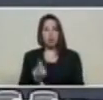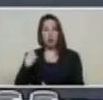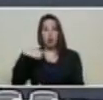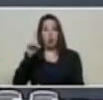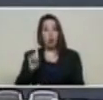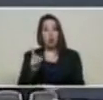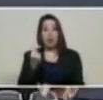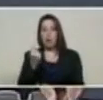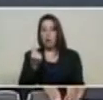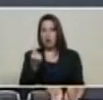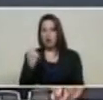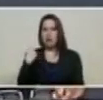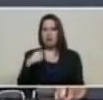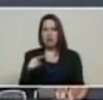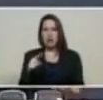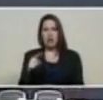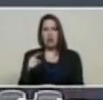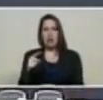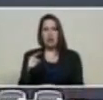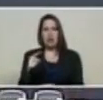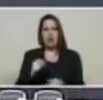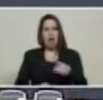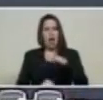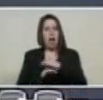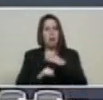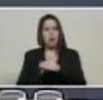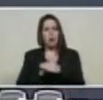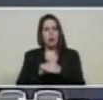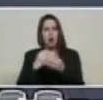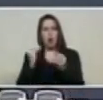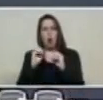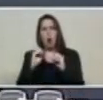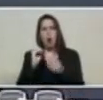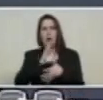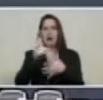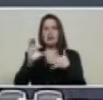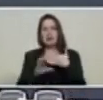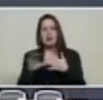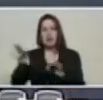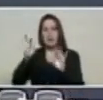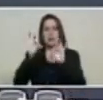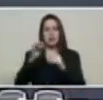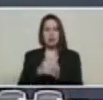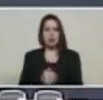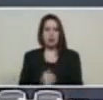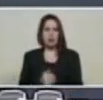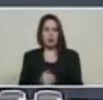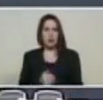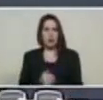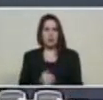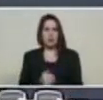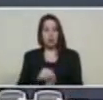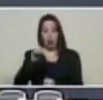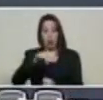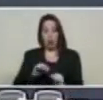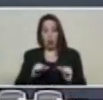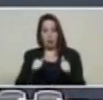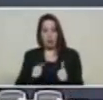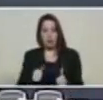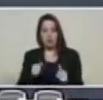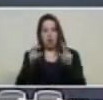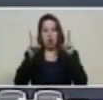que tiene esas características especiales. Ahora, el día de hoy empieza una nueva etapa.